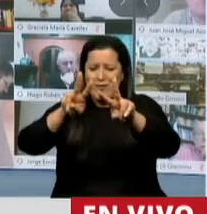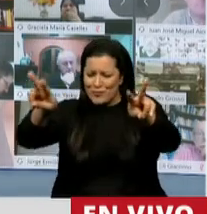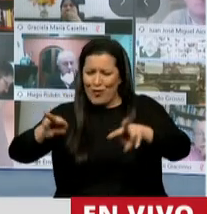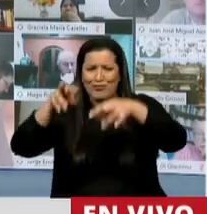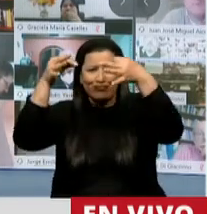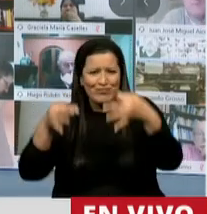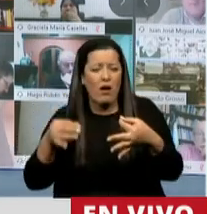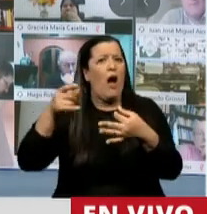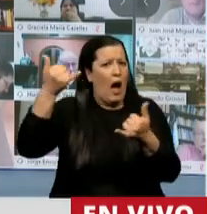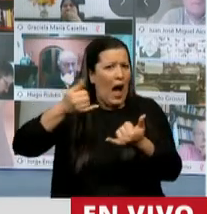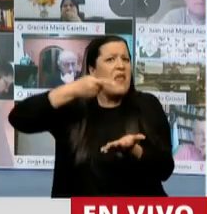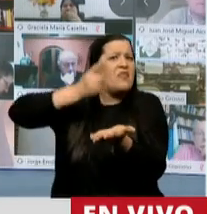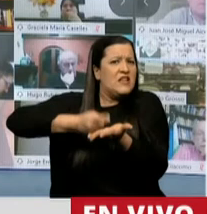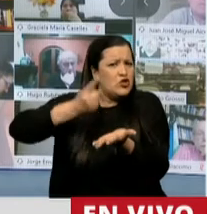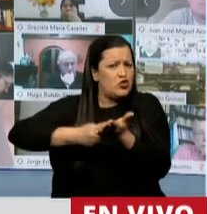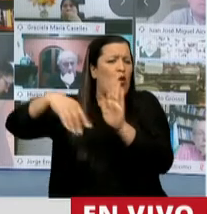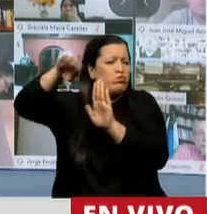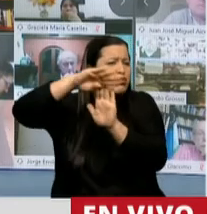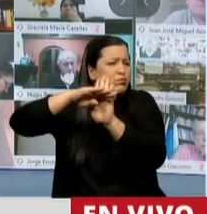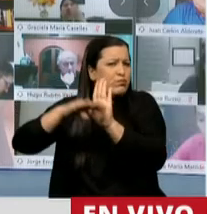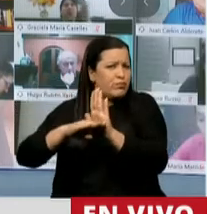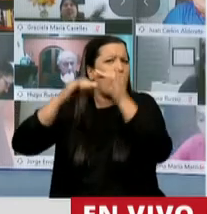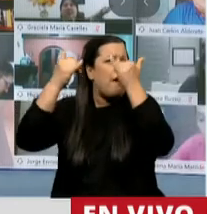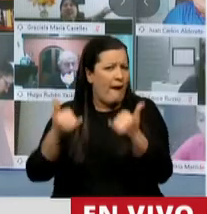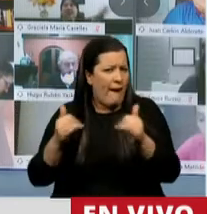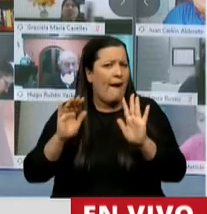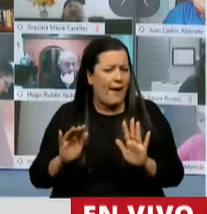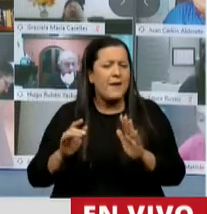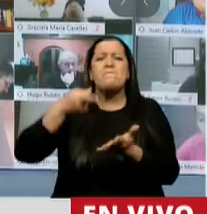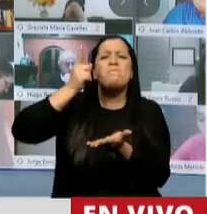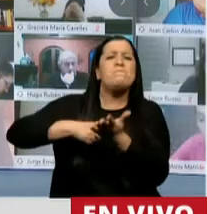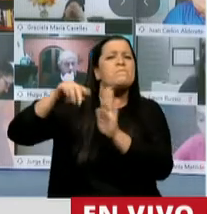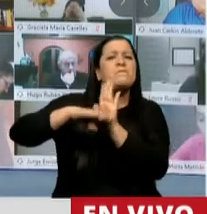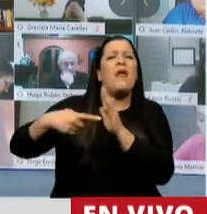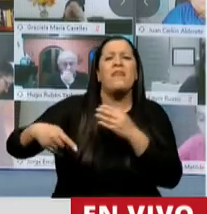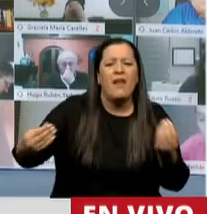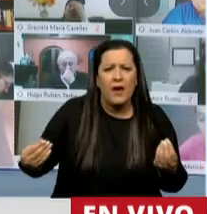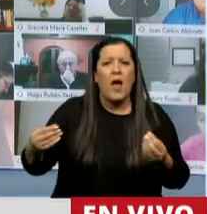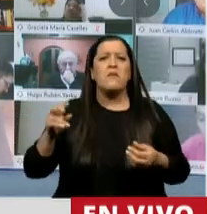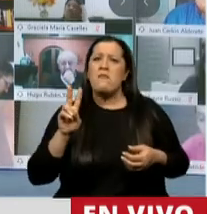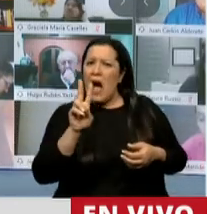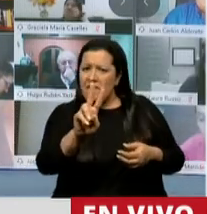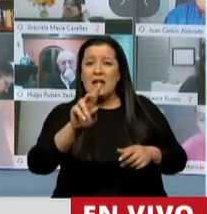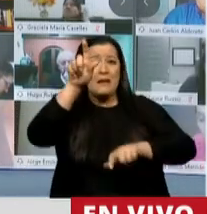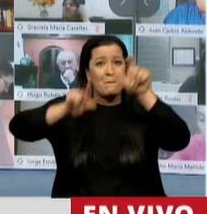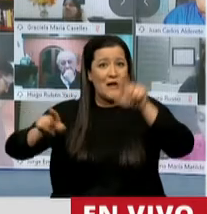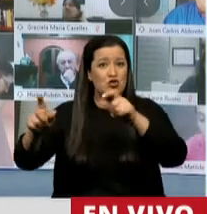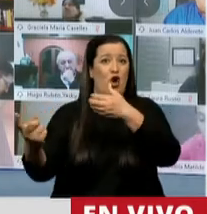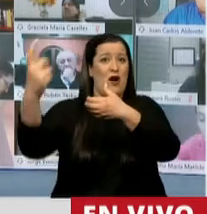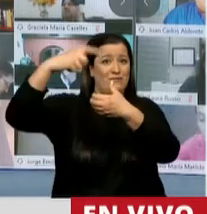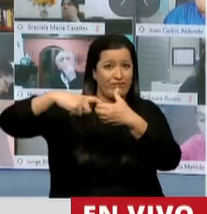tomando medidas que consisten entre otras habilita a los Estados miembros